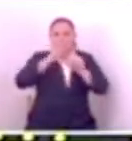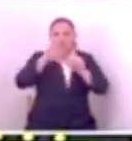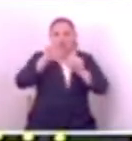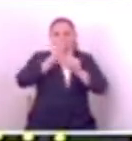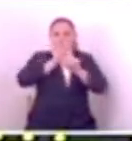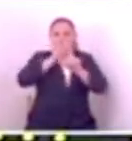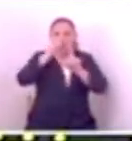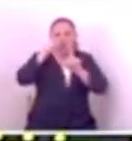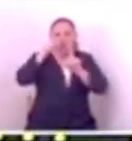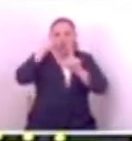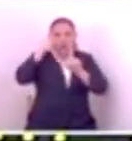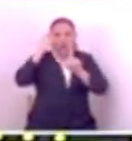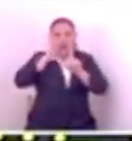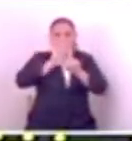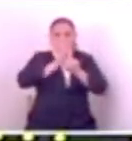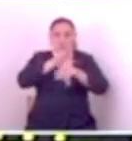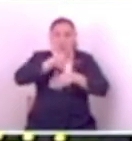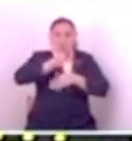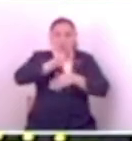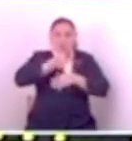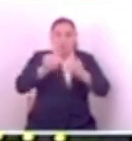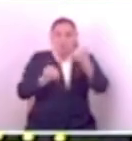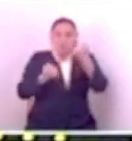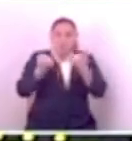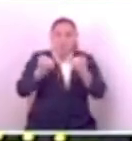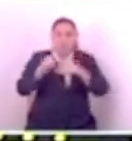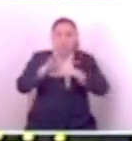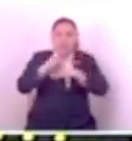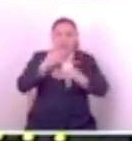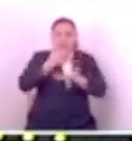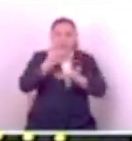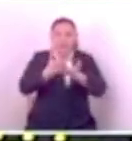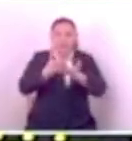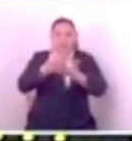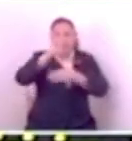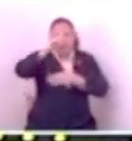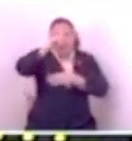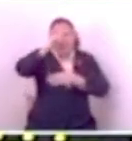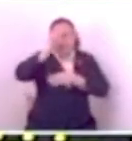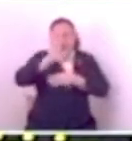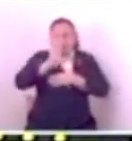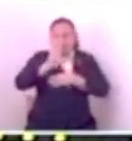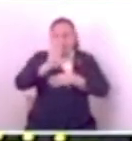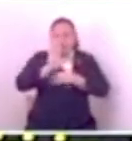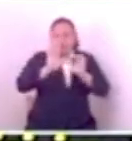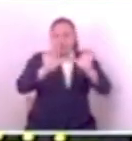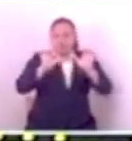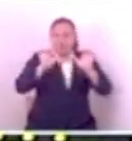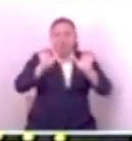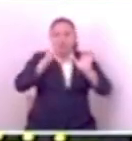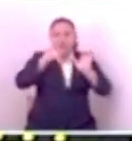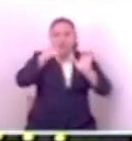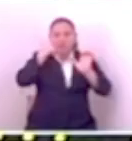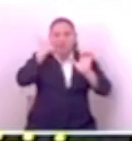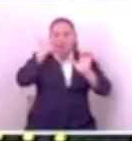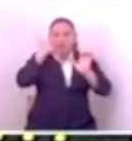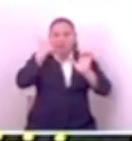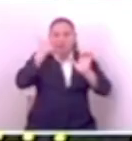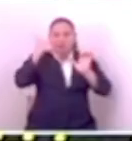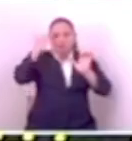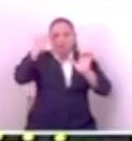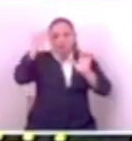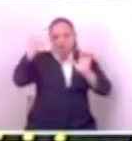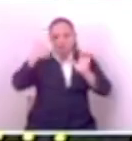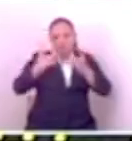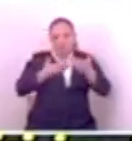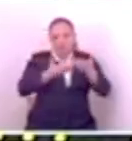señor? ¿Busca ganarse la simpatía y el apoyo y el respaldo del pueblo salvadoreño? ¿O simplemente busca salir bien librado de toda la